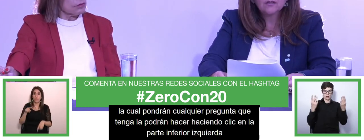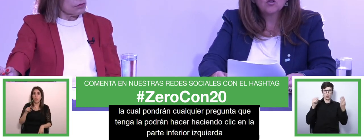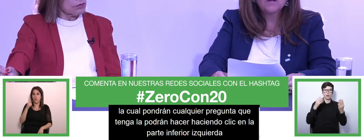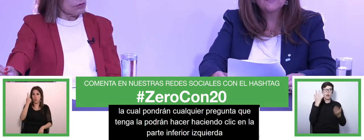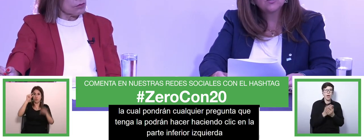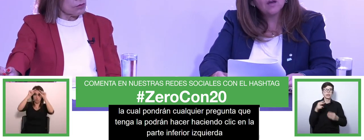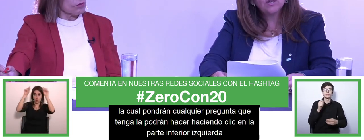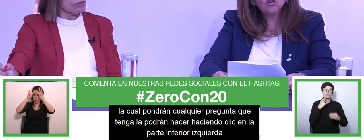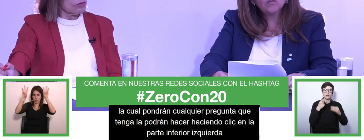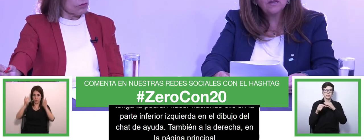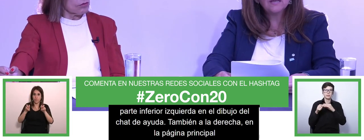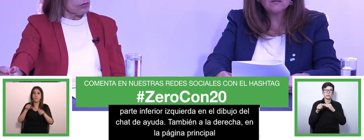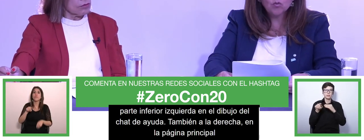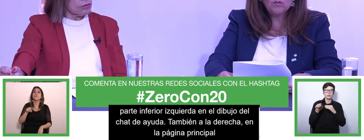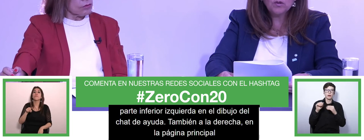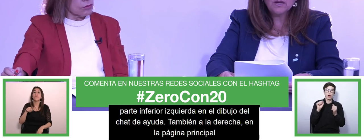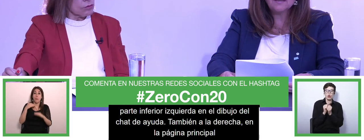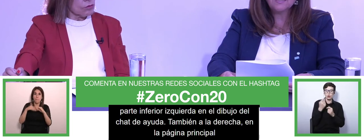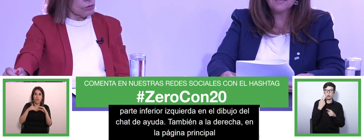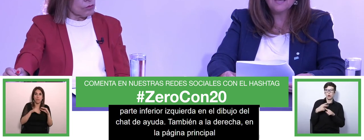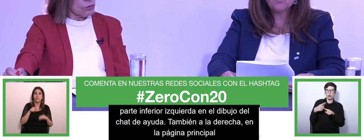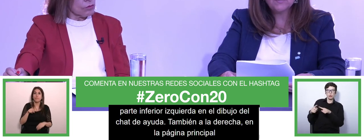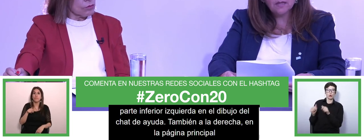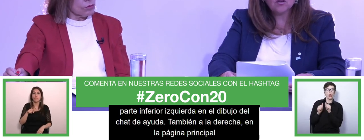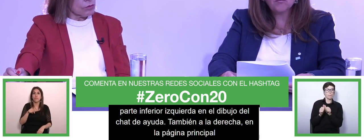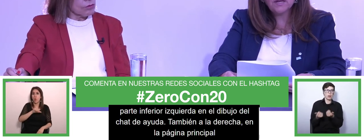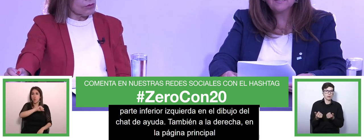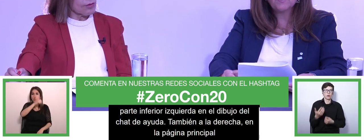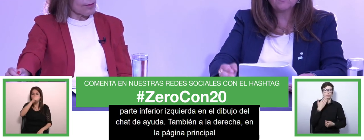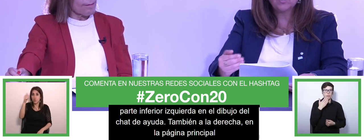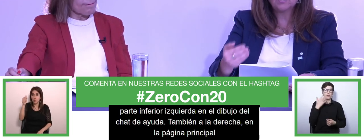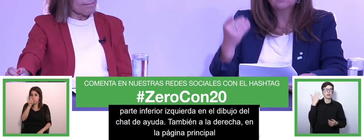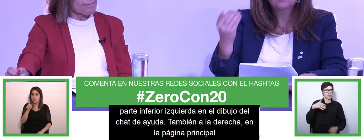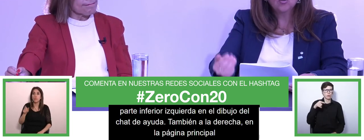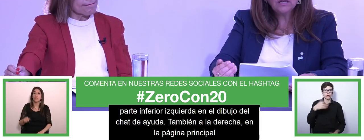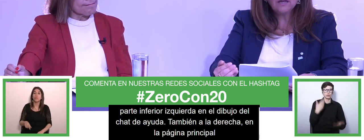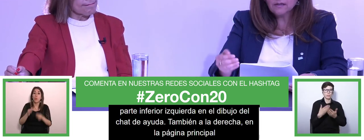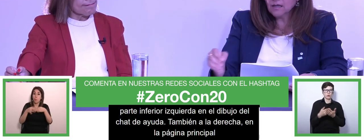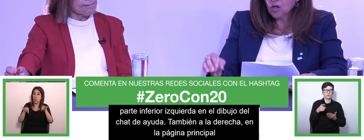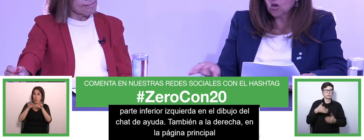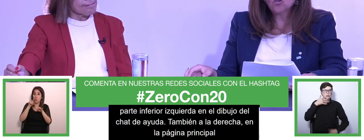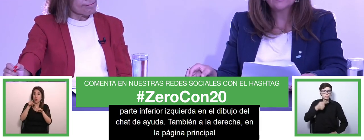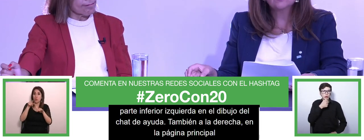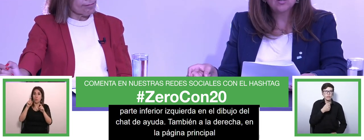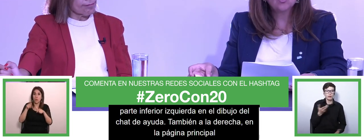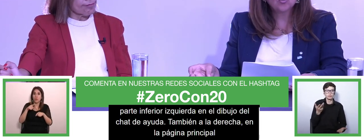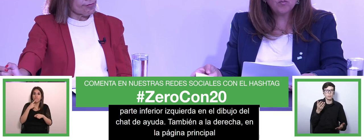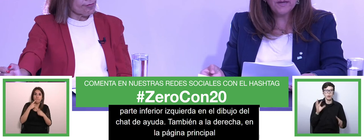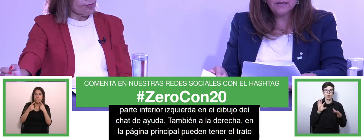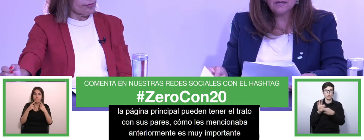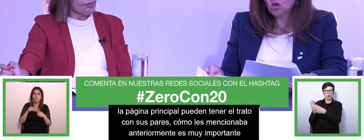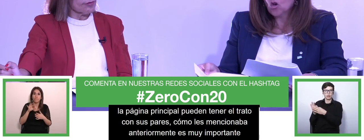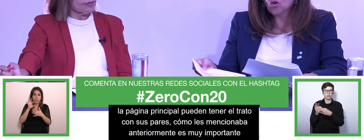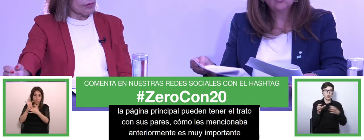pares como les mencionábamos anteriormente es muy importante que aprovechen esta conferencia para poder conectarse con organizaciones de